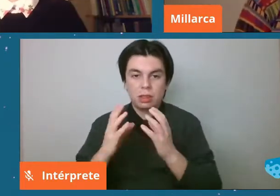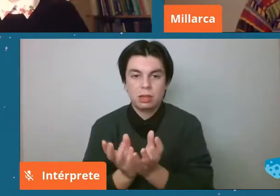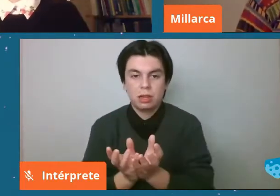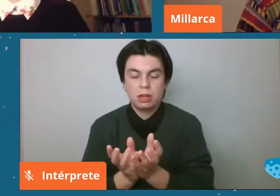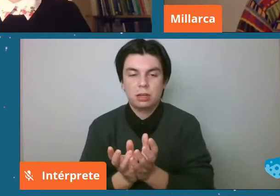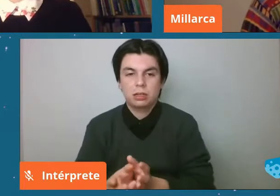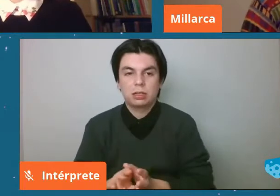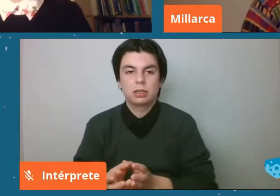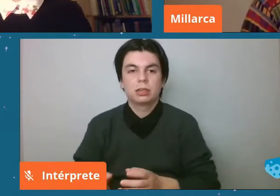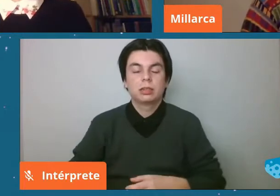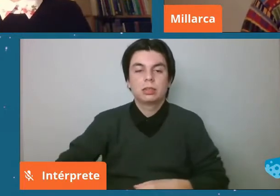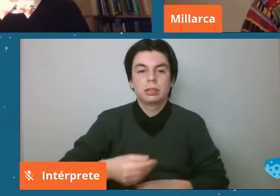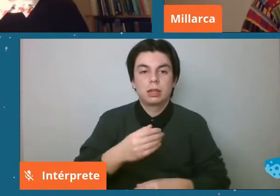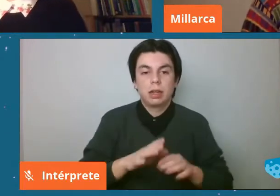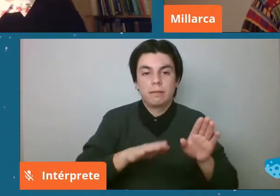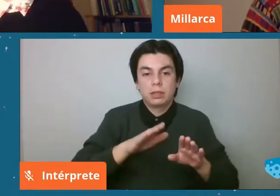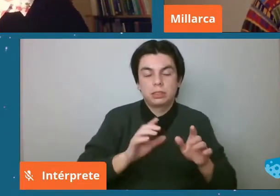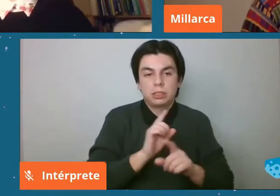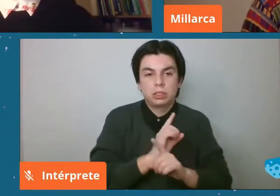siempre